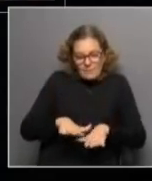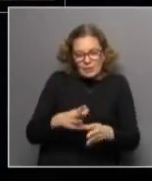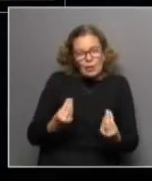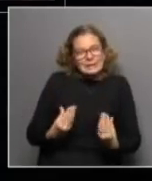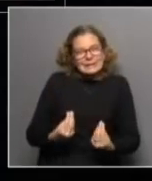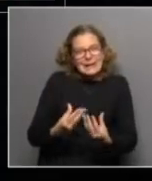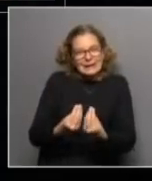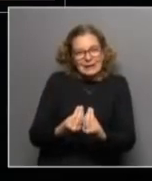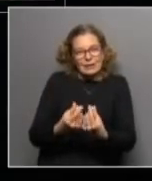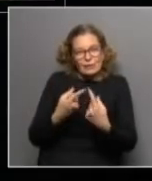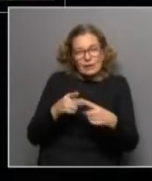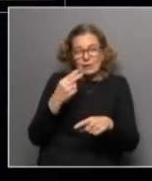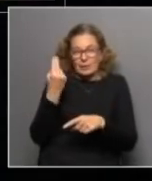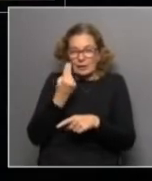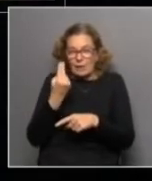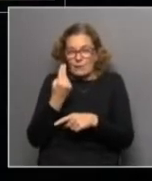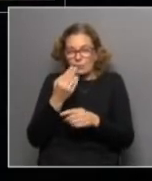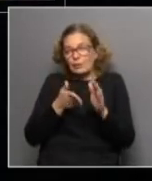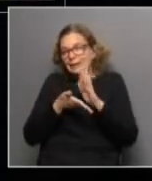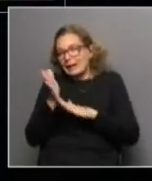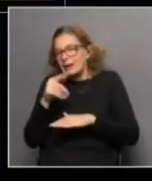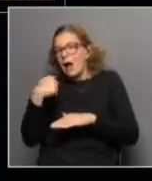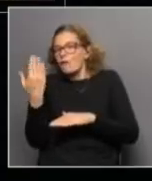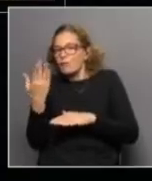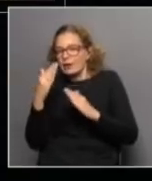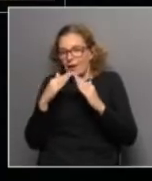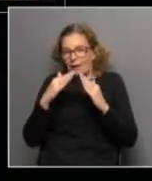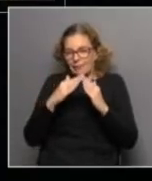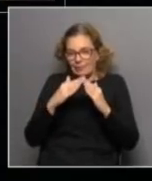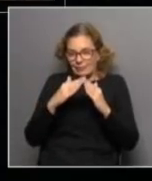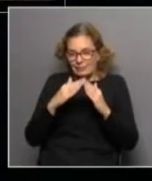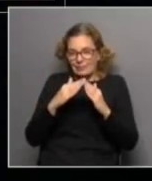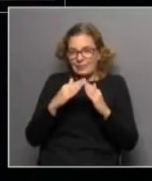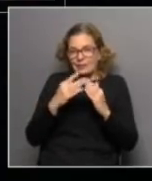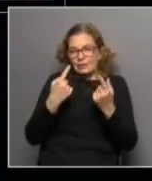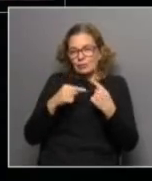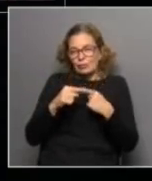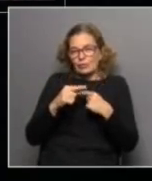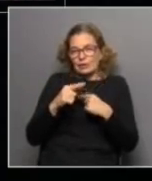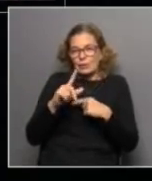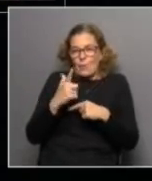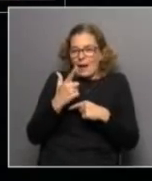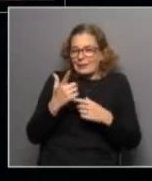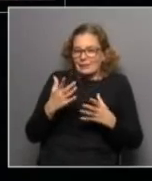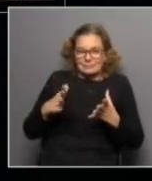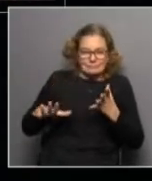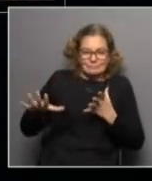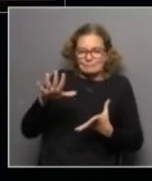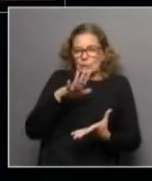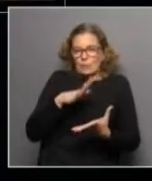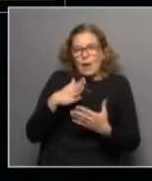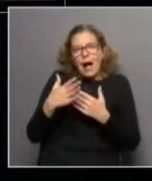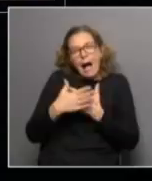tierra y donde para ir al baño tengo que salir entonces en donde no tengo las condiciones el